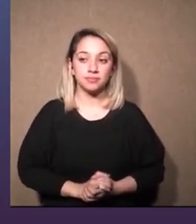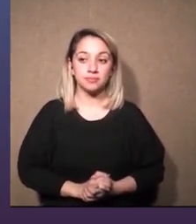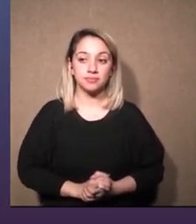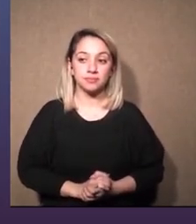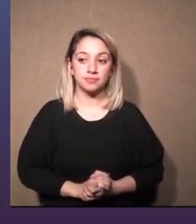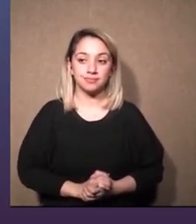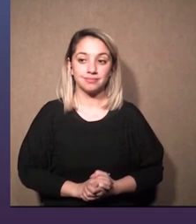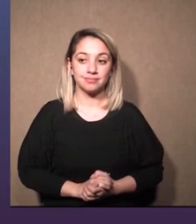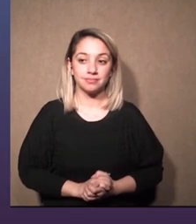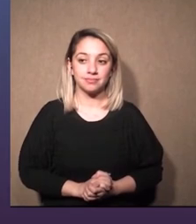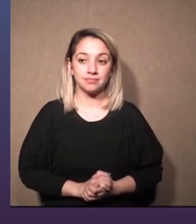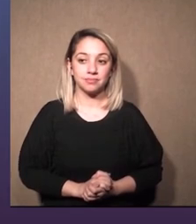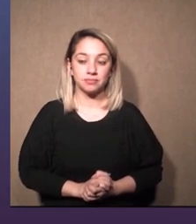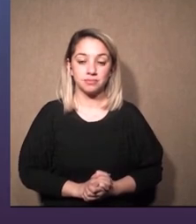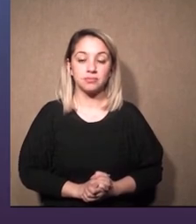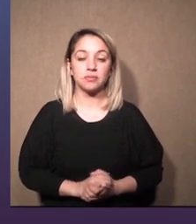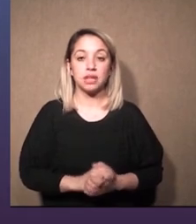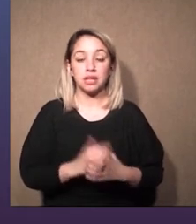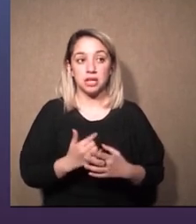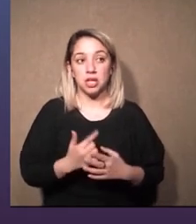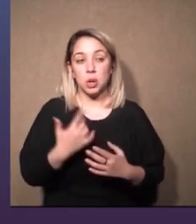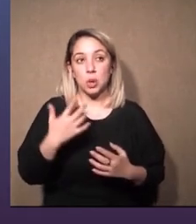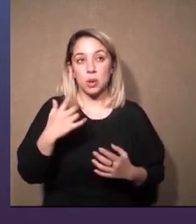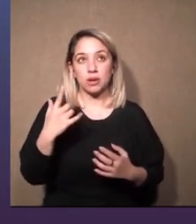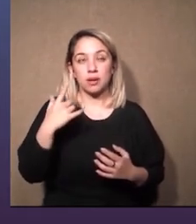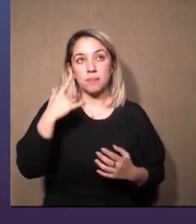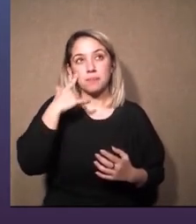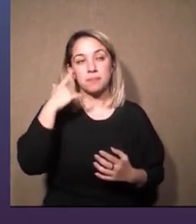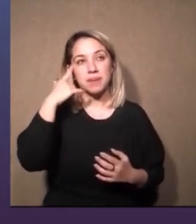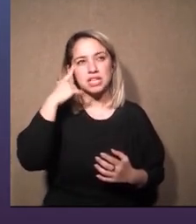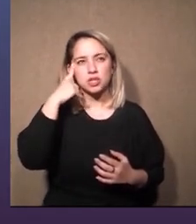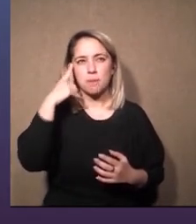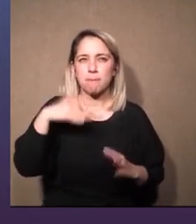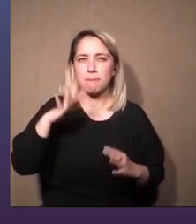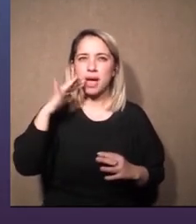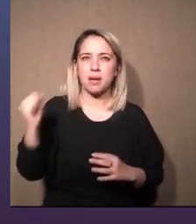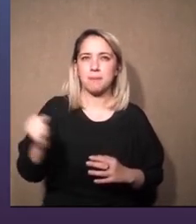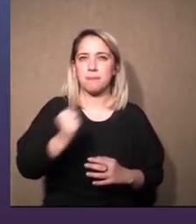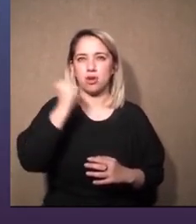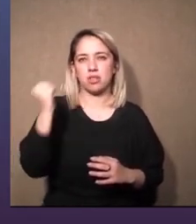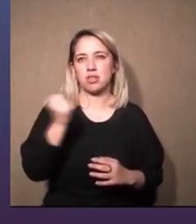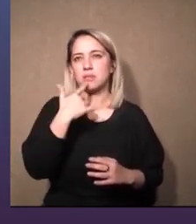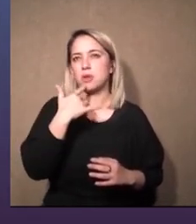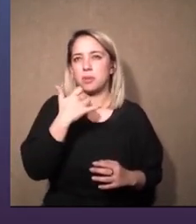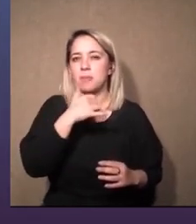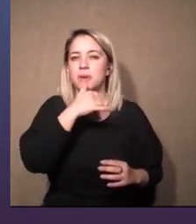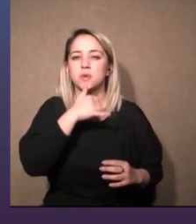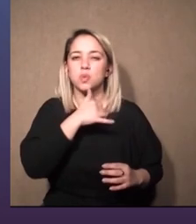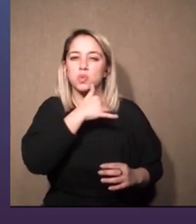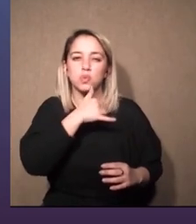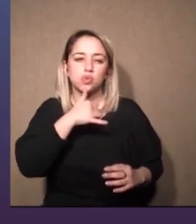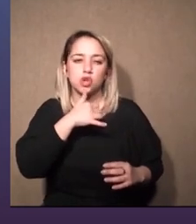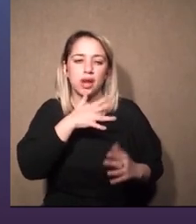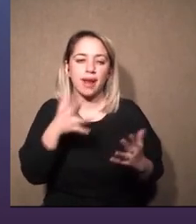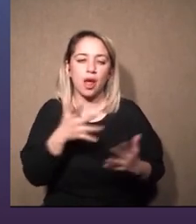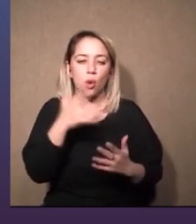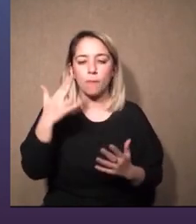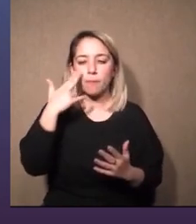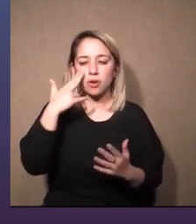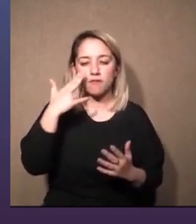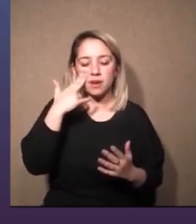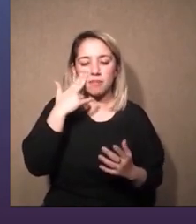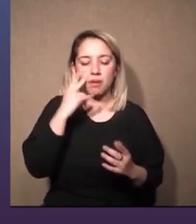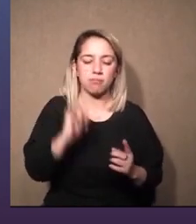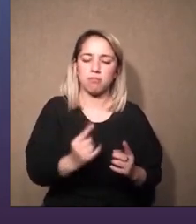para mí lo más importante para resolver un problema o un imprevisto es